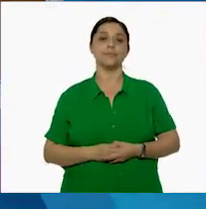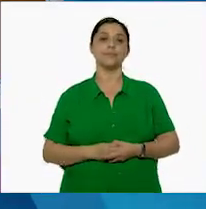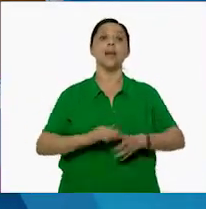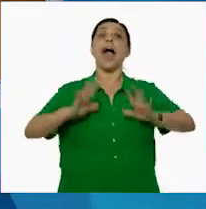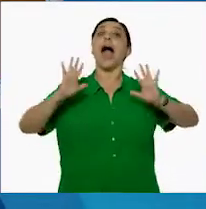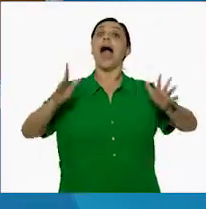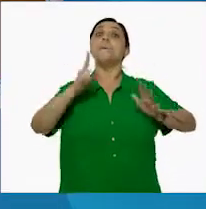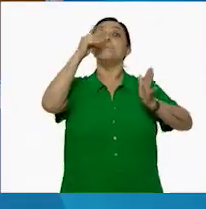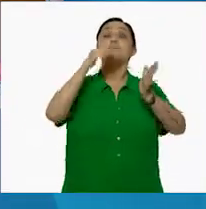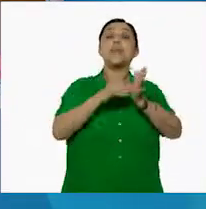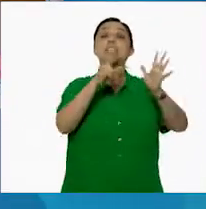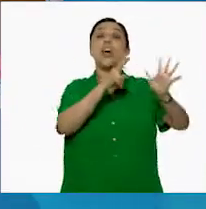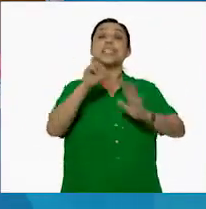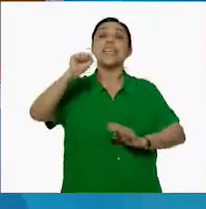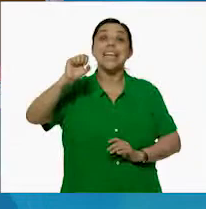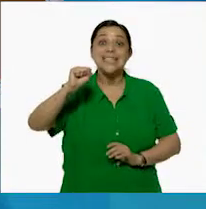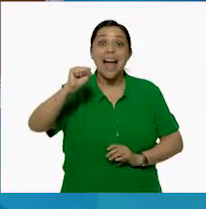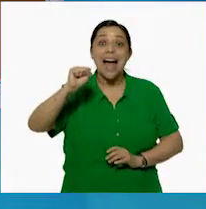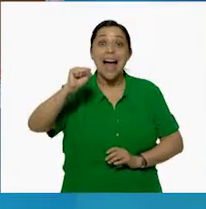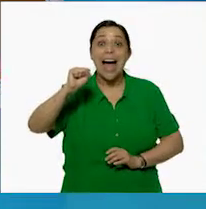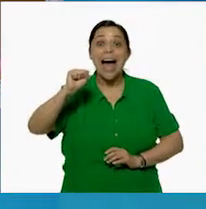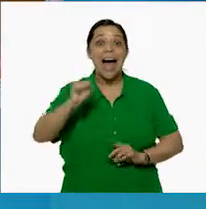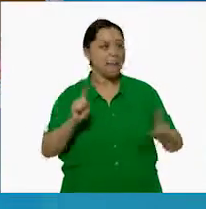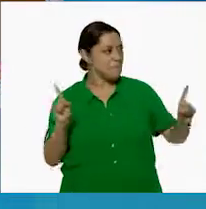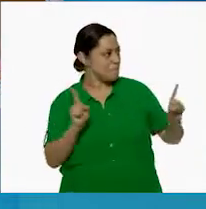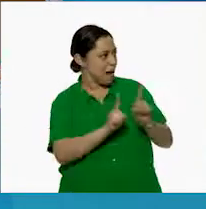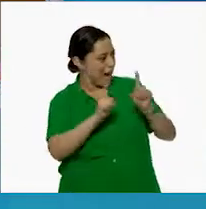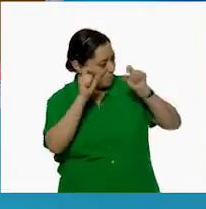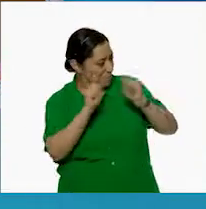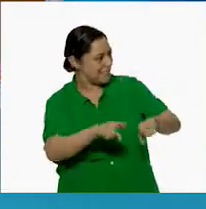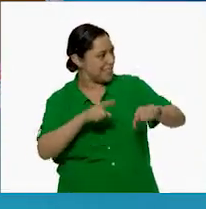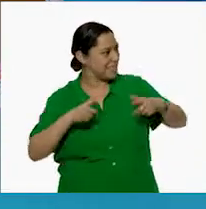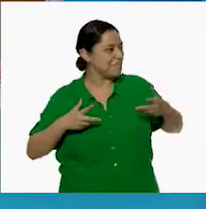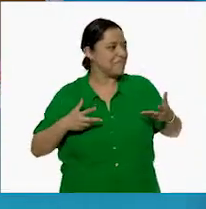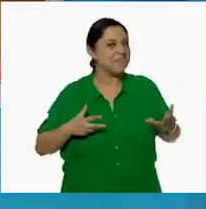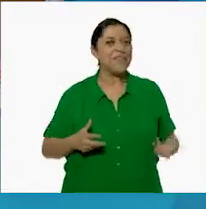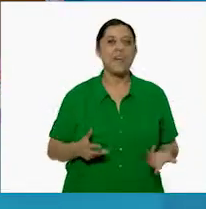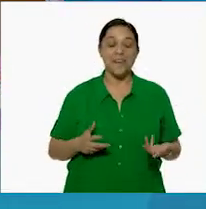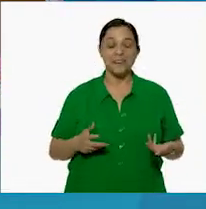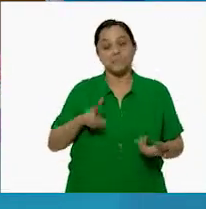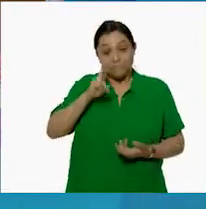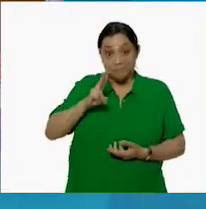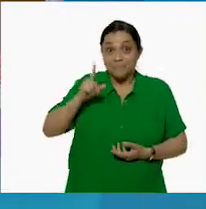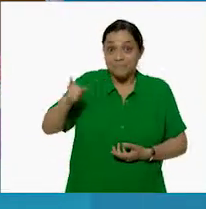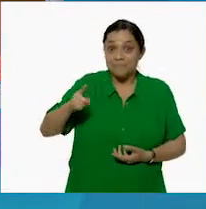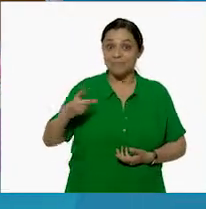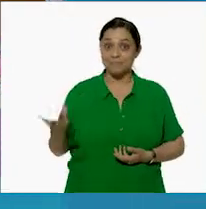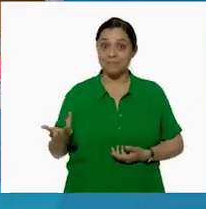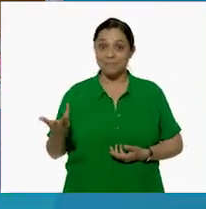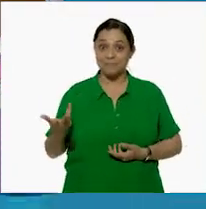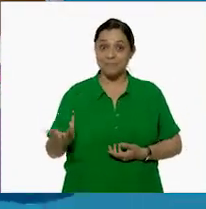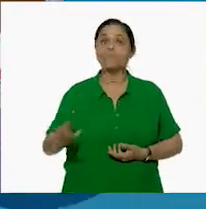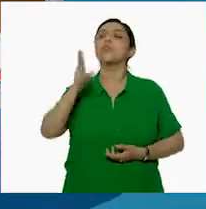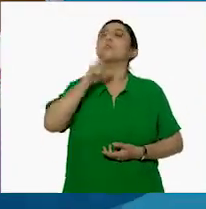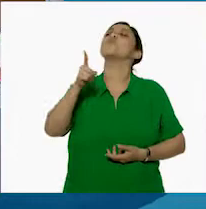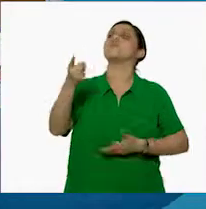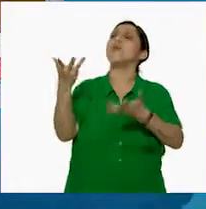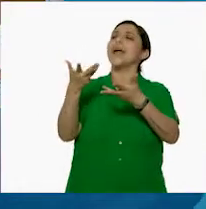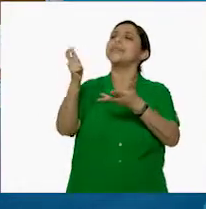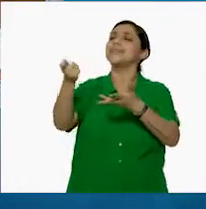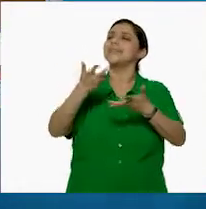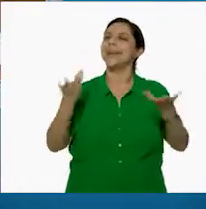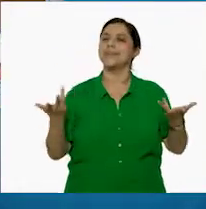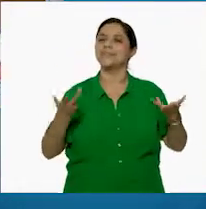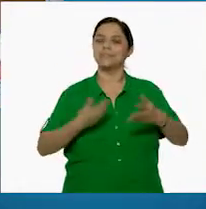¡ ¡1260! ¡Empatamos! ¡Empatamos! ¿Ves, Agustín? A ver, cuéntame qué hiciste. Bueno,